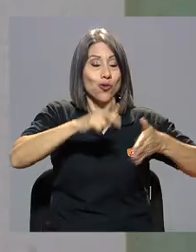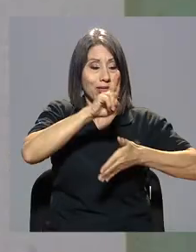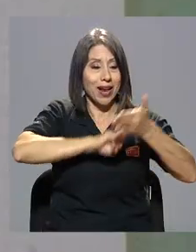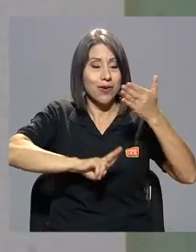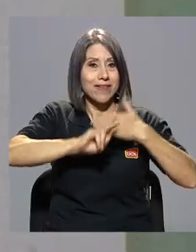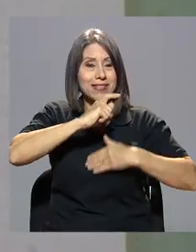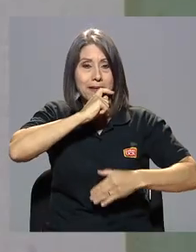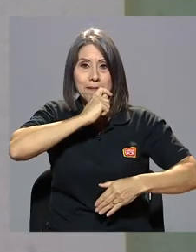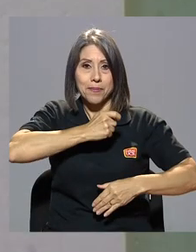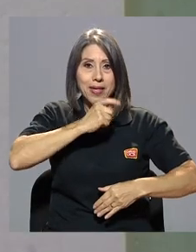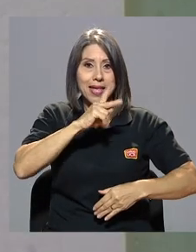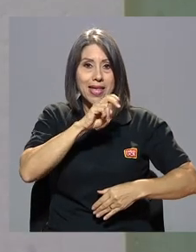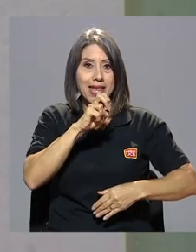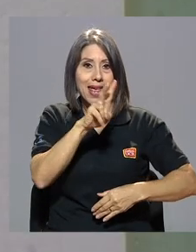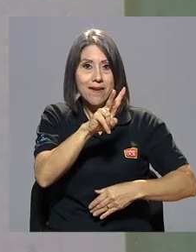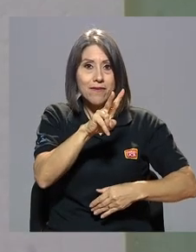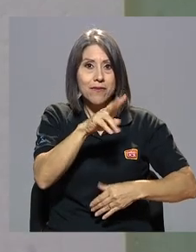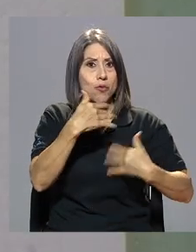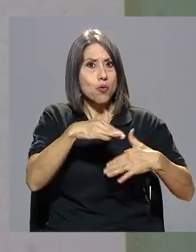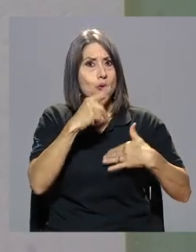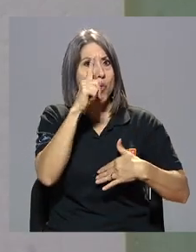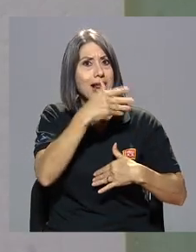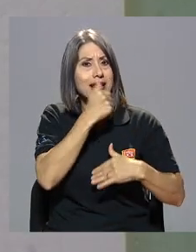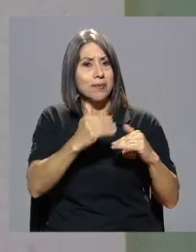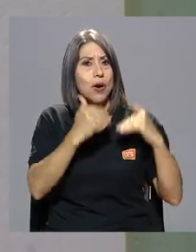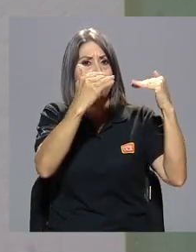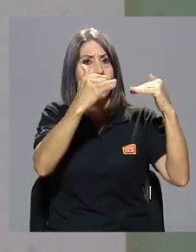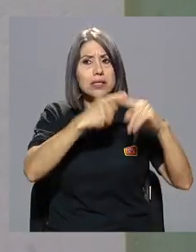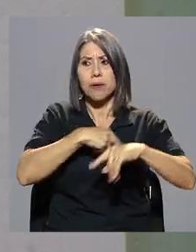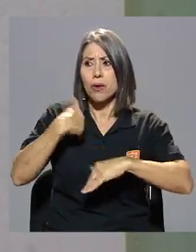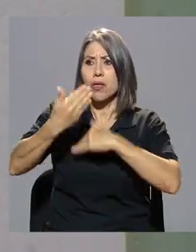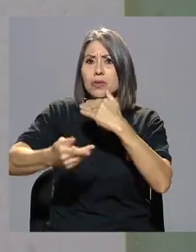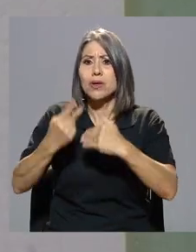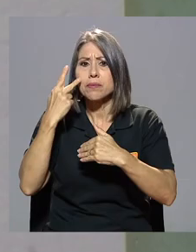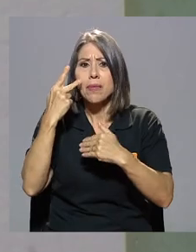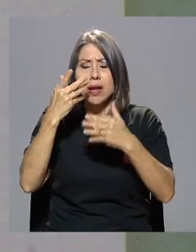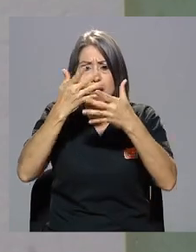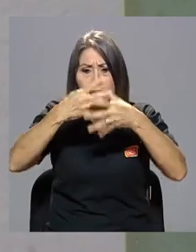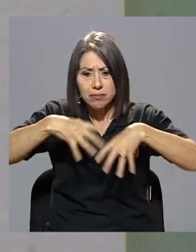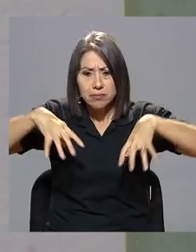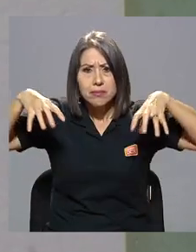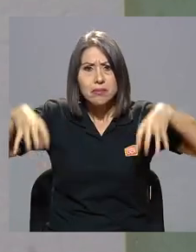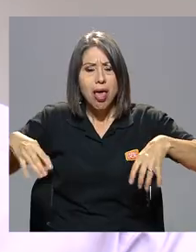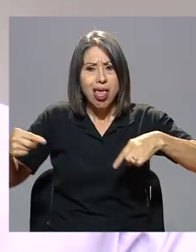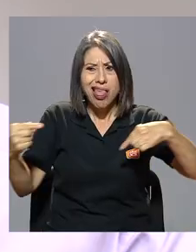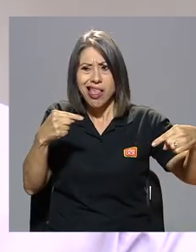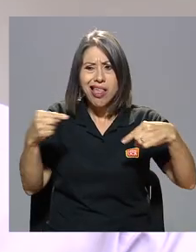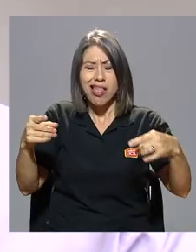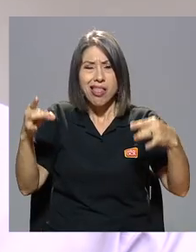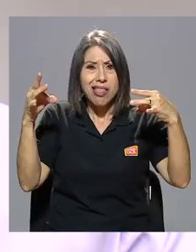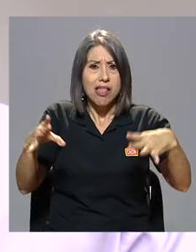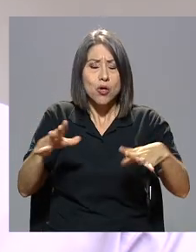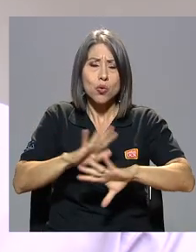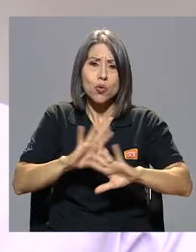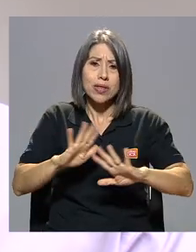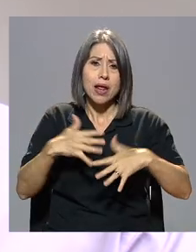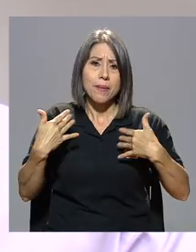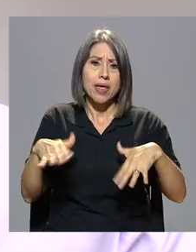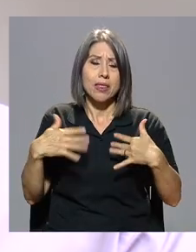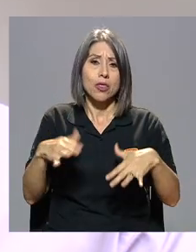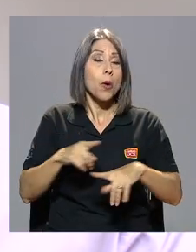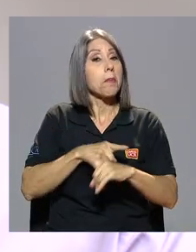y de pronto ver ese país separado dividido y esos odios ha sido tremendo pero sí ya